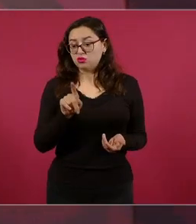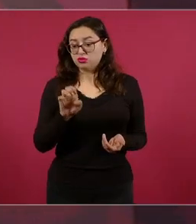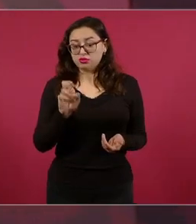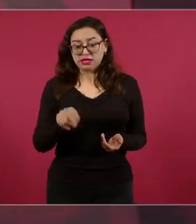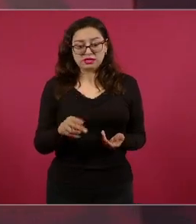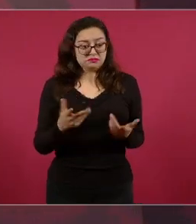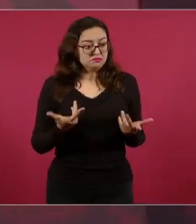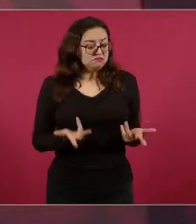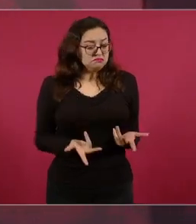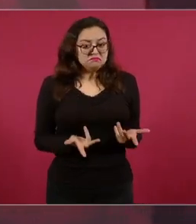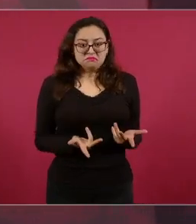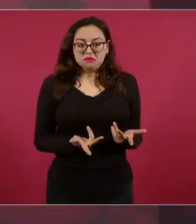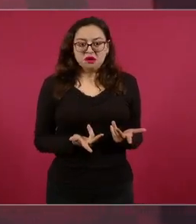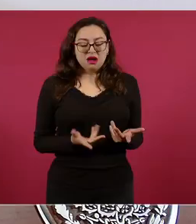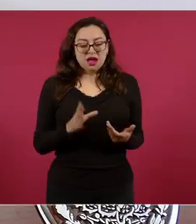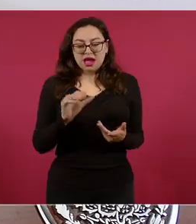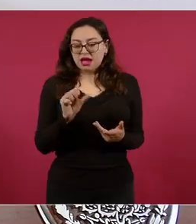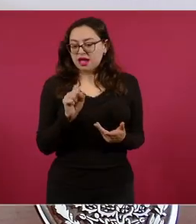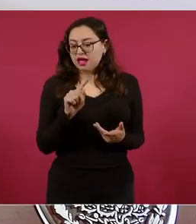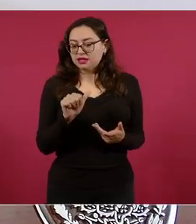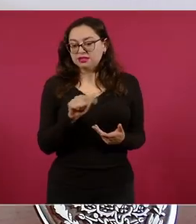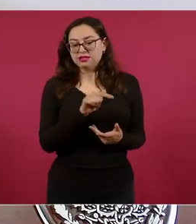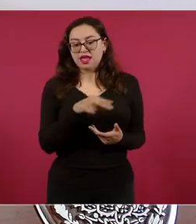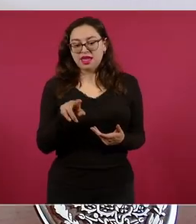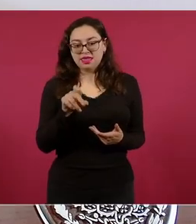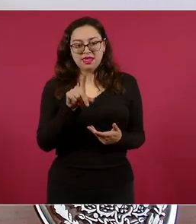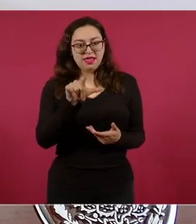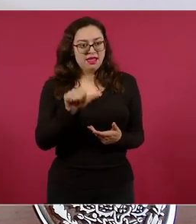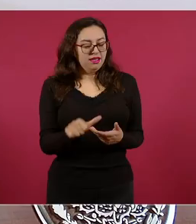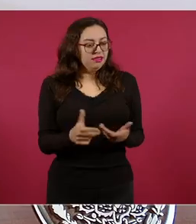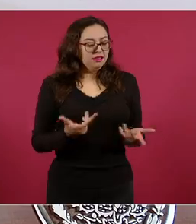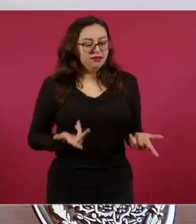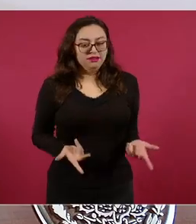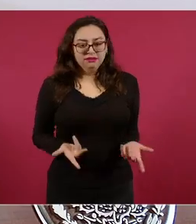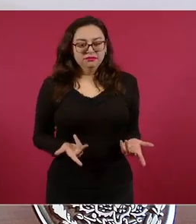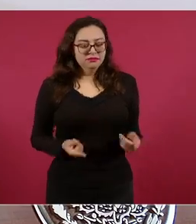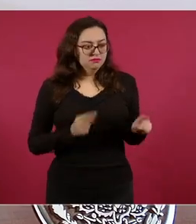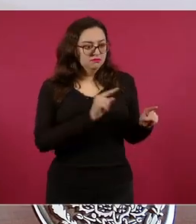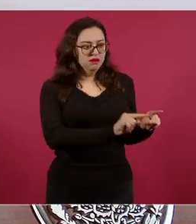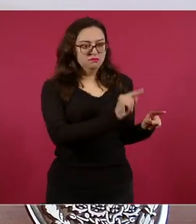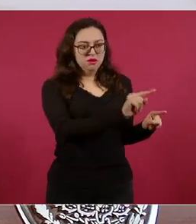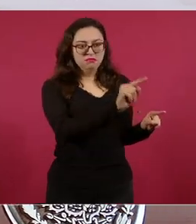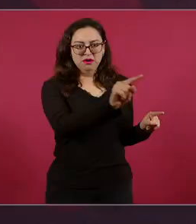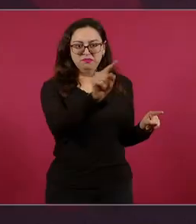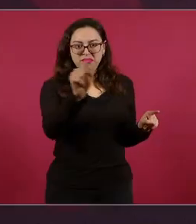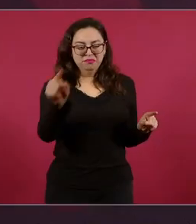Castañeda, los mismos